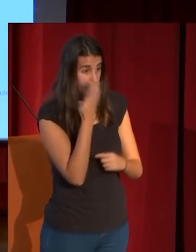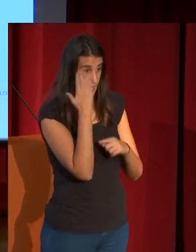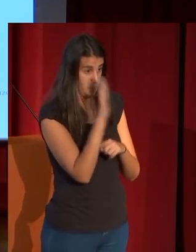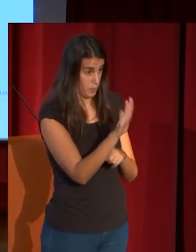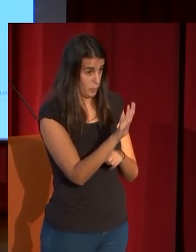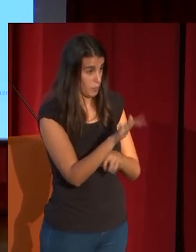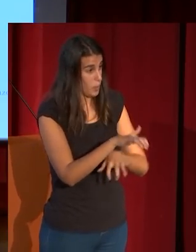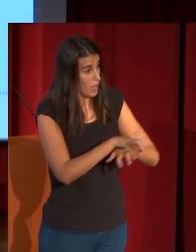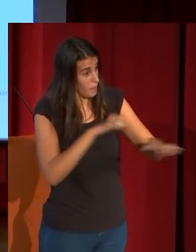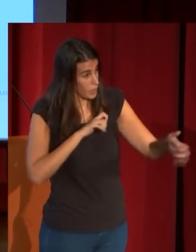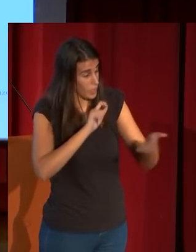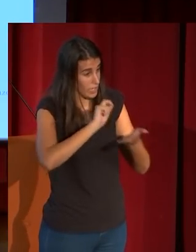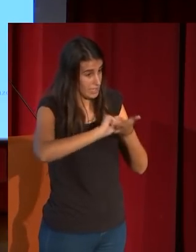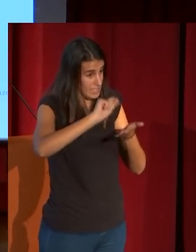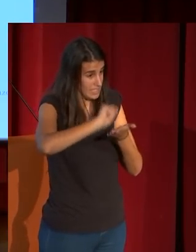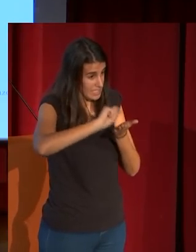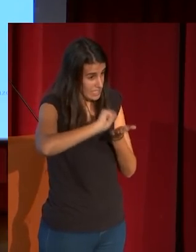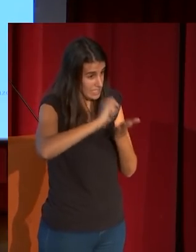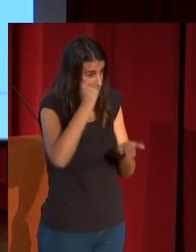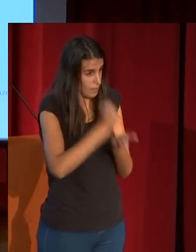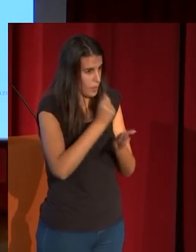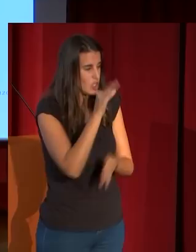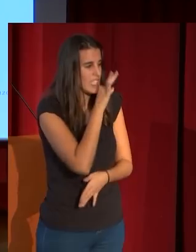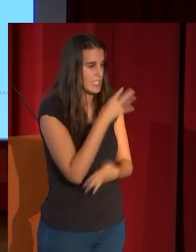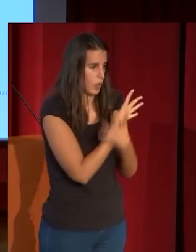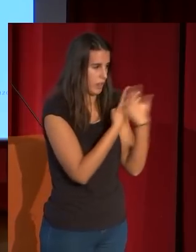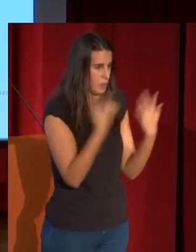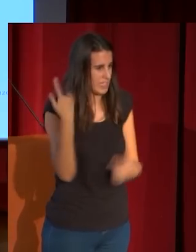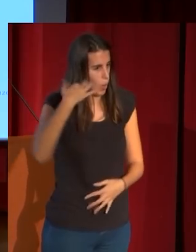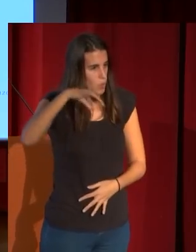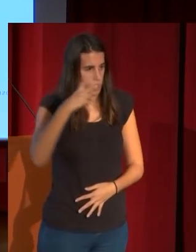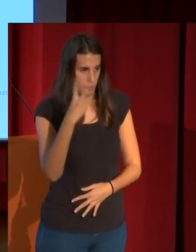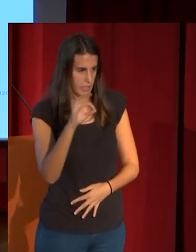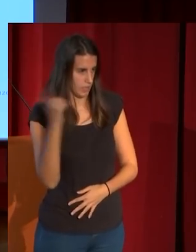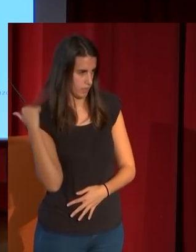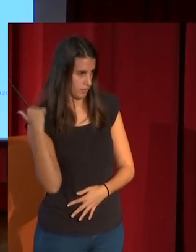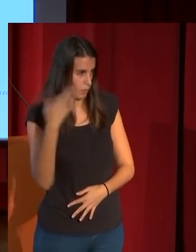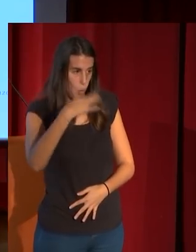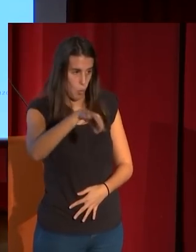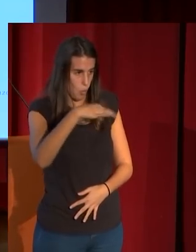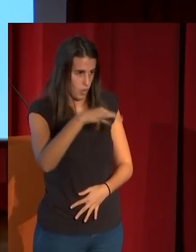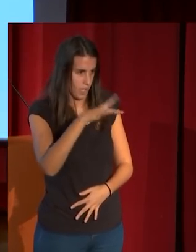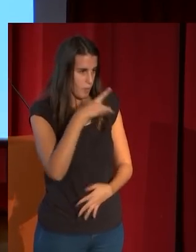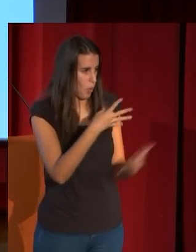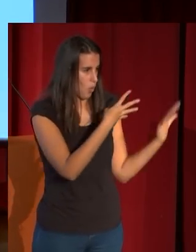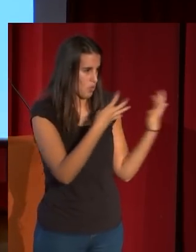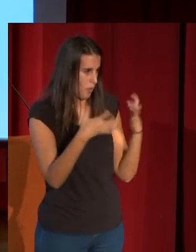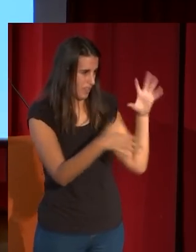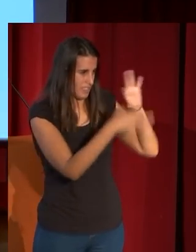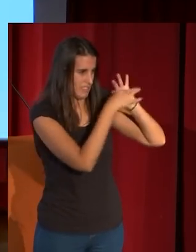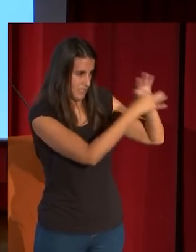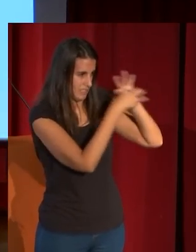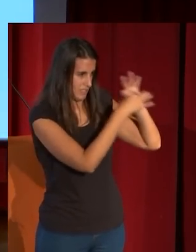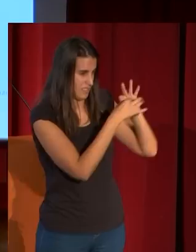pero la mayor parte de las estampaciones son del siglo XIX porque son más fieles al tipo de estampación que efectivamente